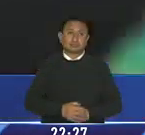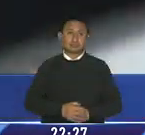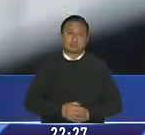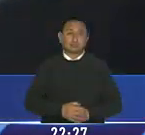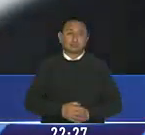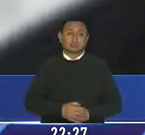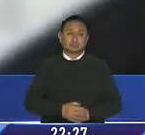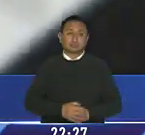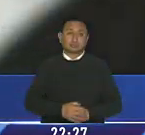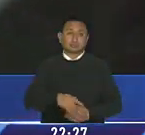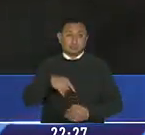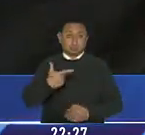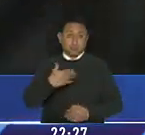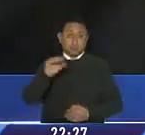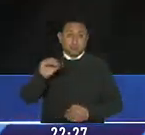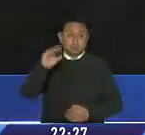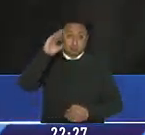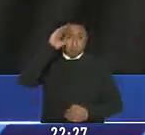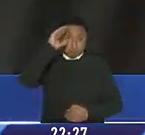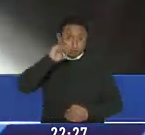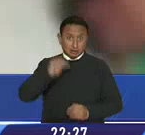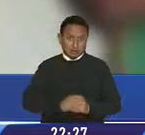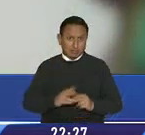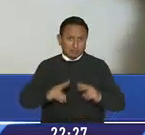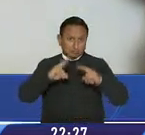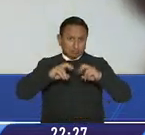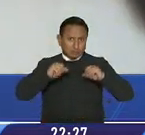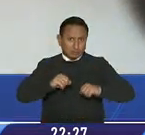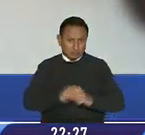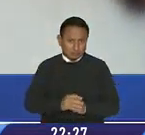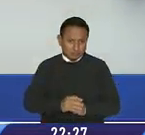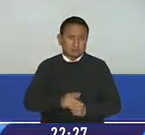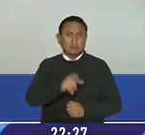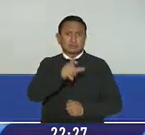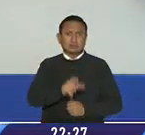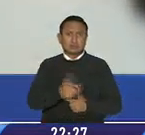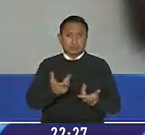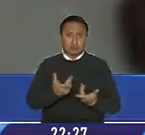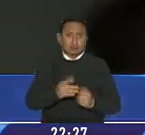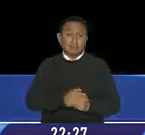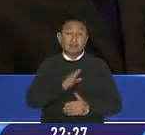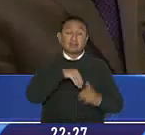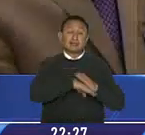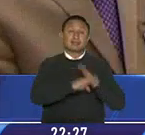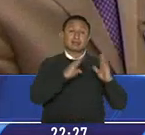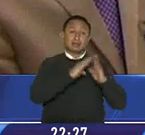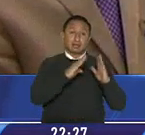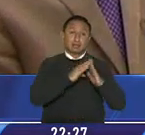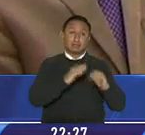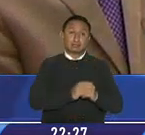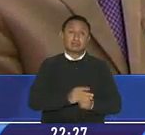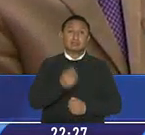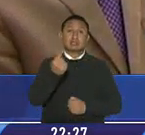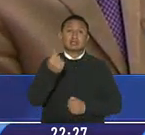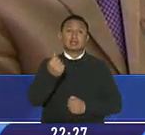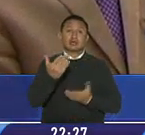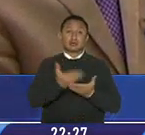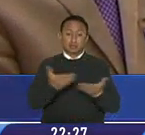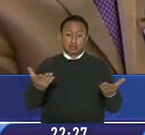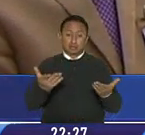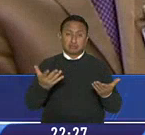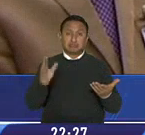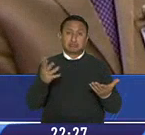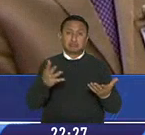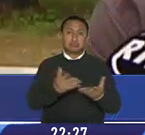hecha la alerta policías de inteligencia lograron localizarlo en una casa del dinero y la mercadería no